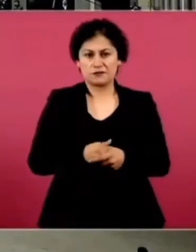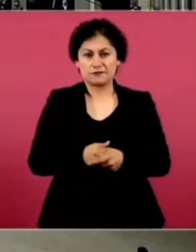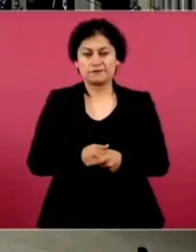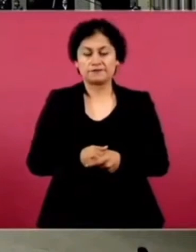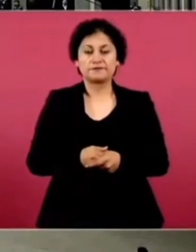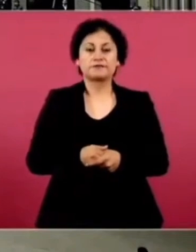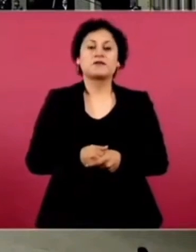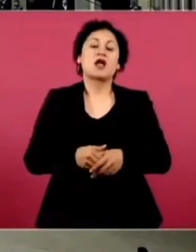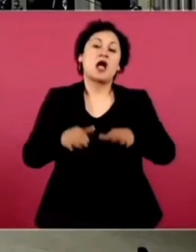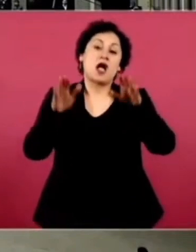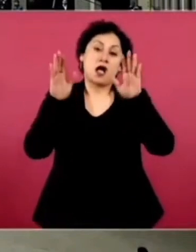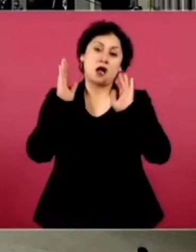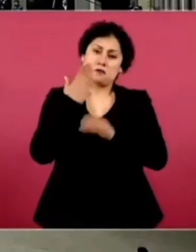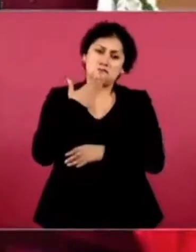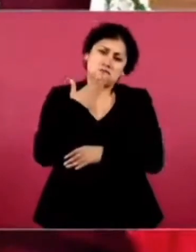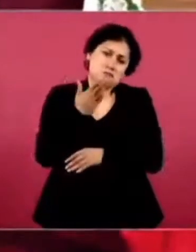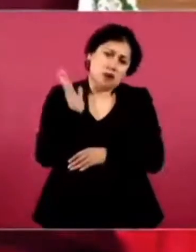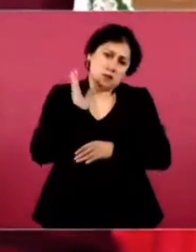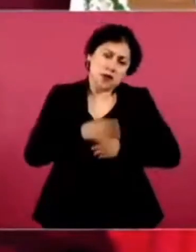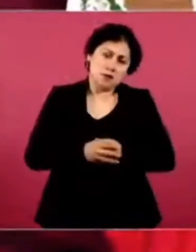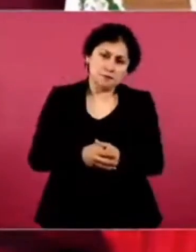Ah, está muy bien, está bien.